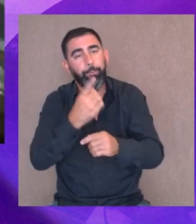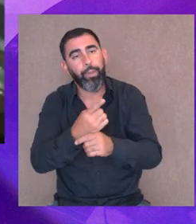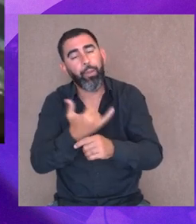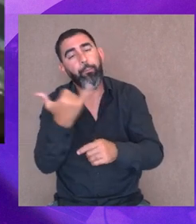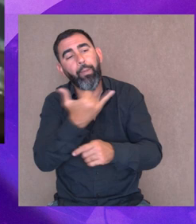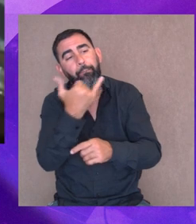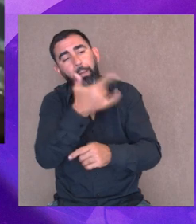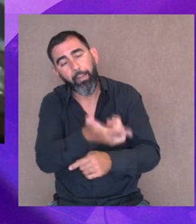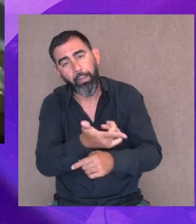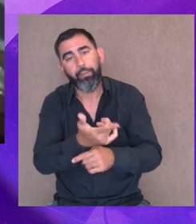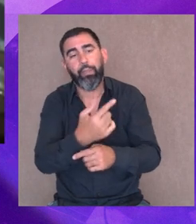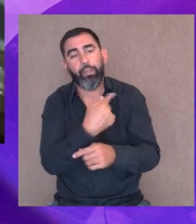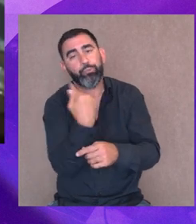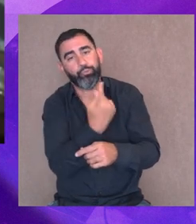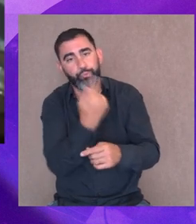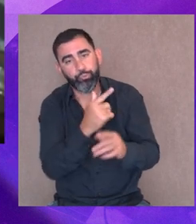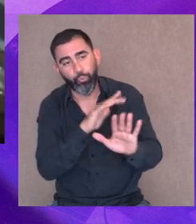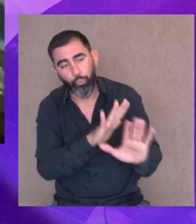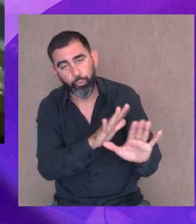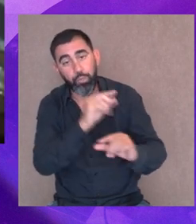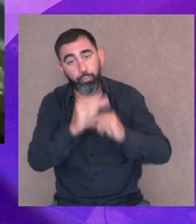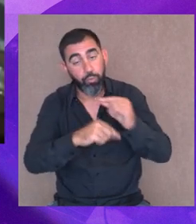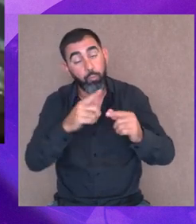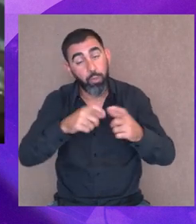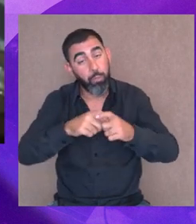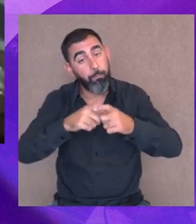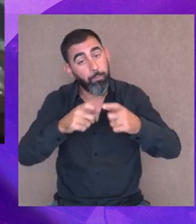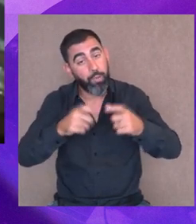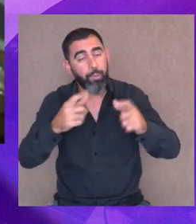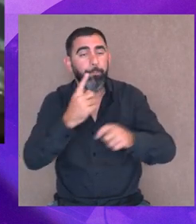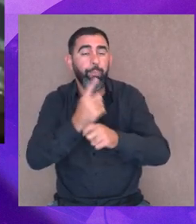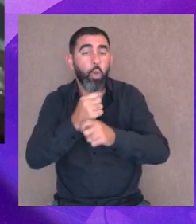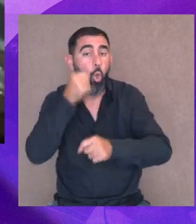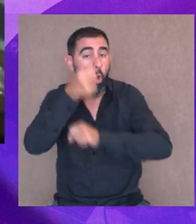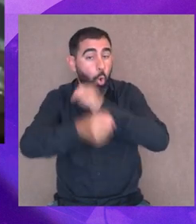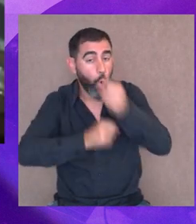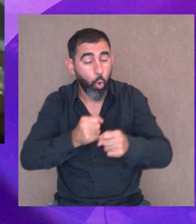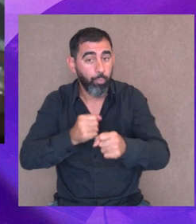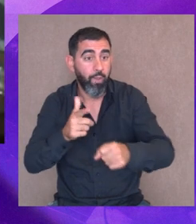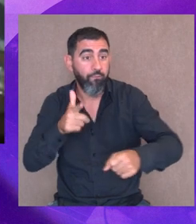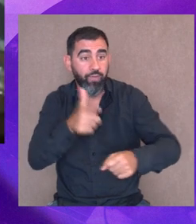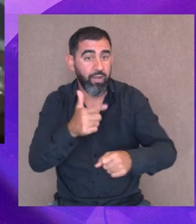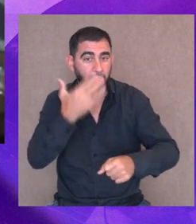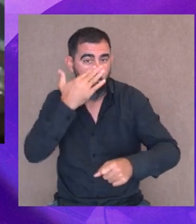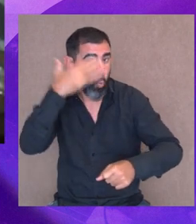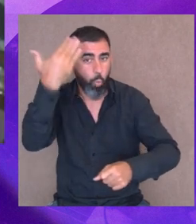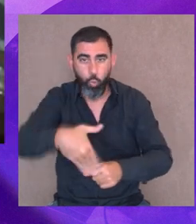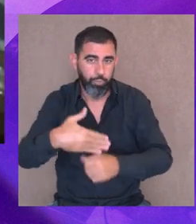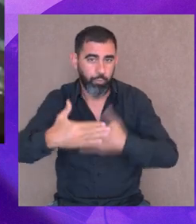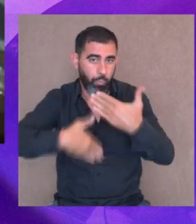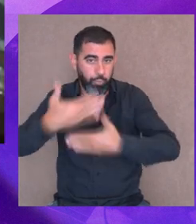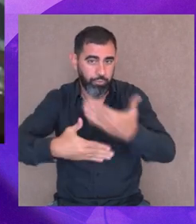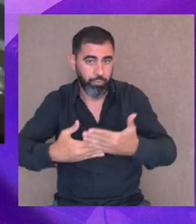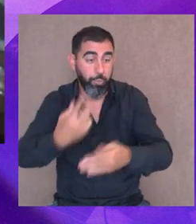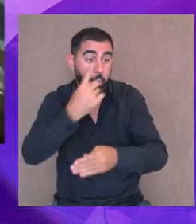el ninguneo, el aislamiento, el golpe, la trompada, el balazo, es el